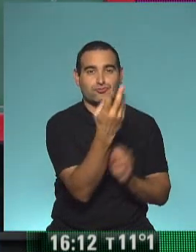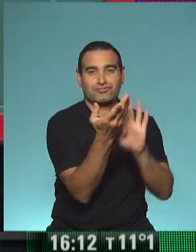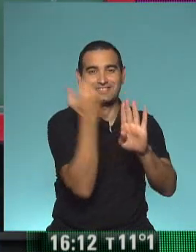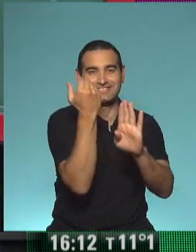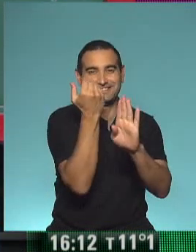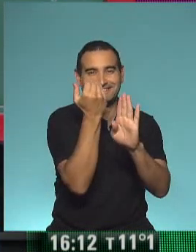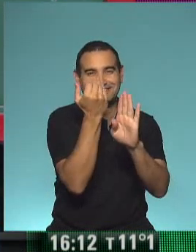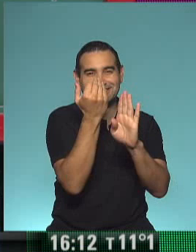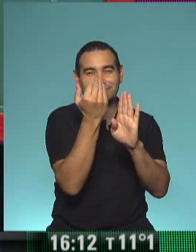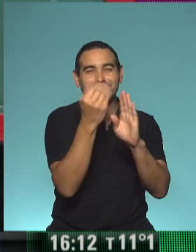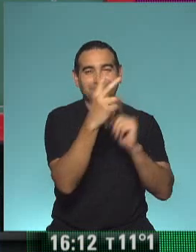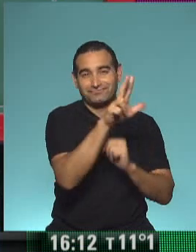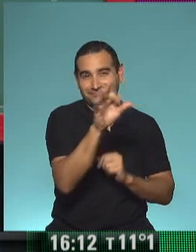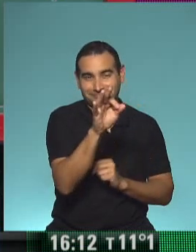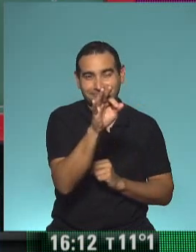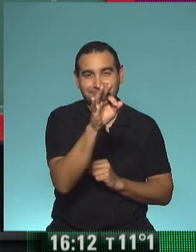Hacia el 30, ¿no?